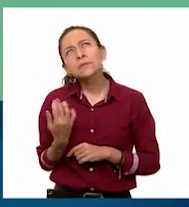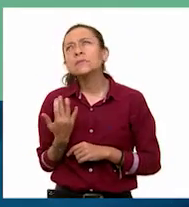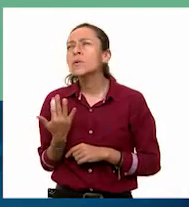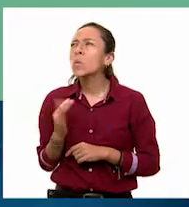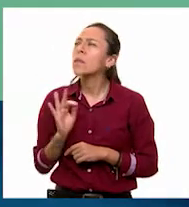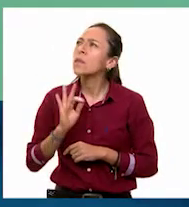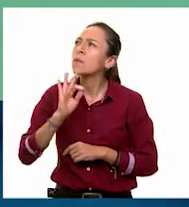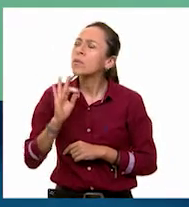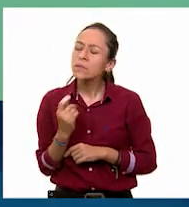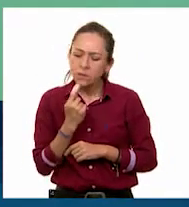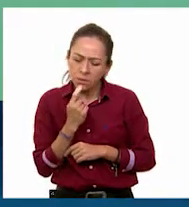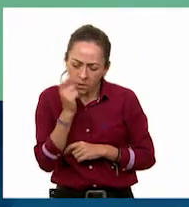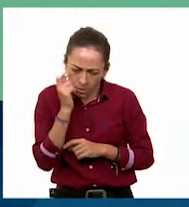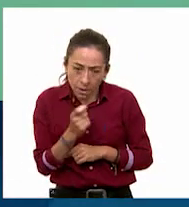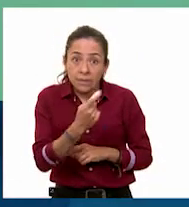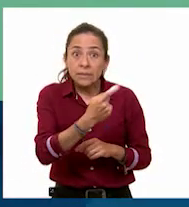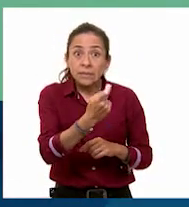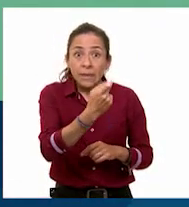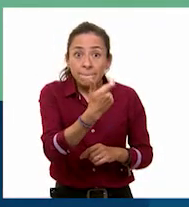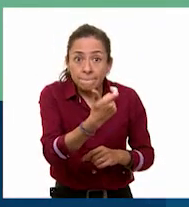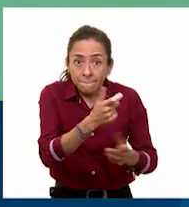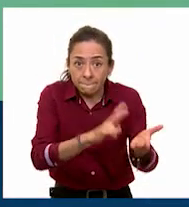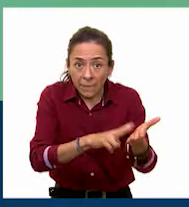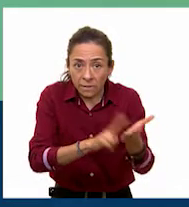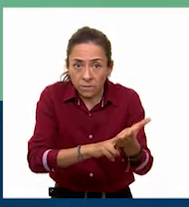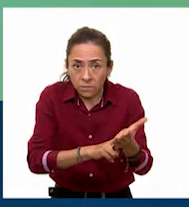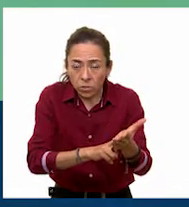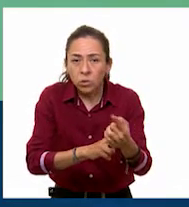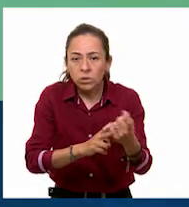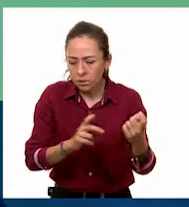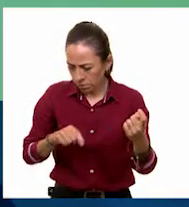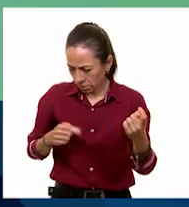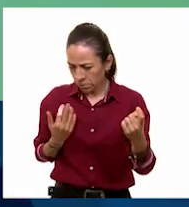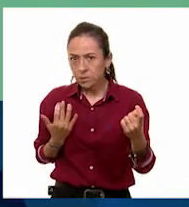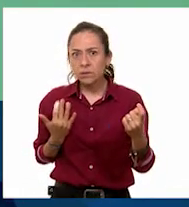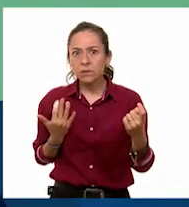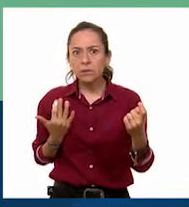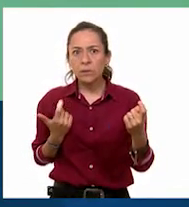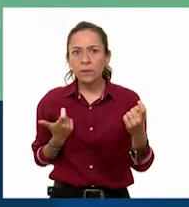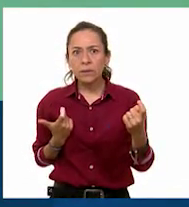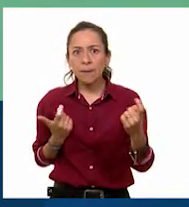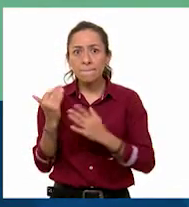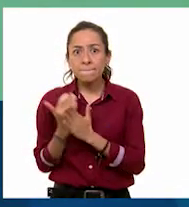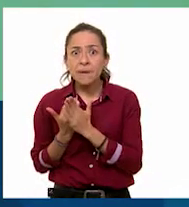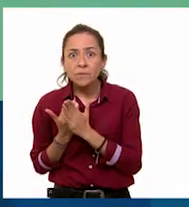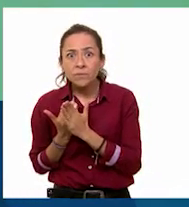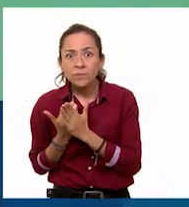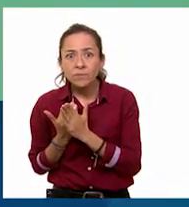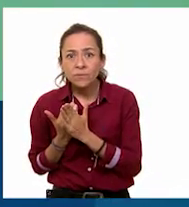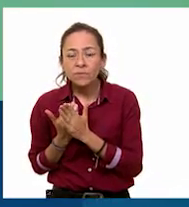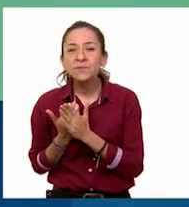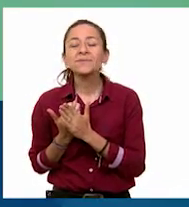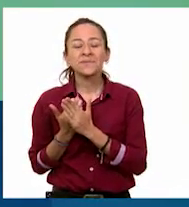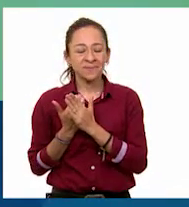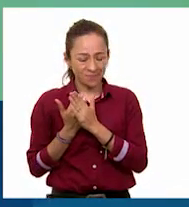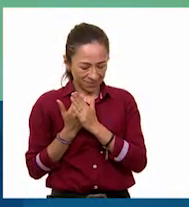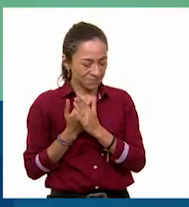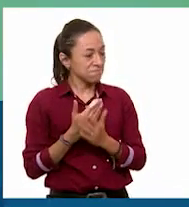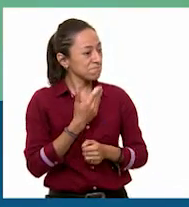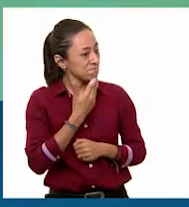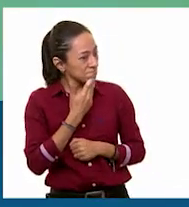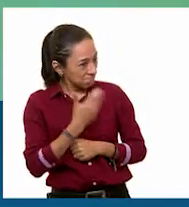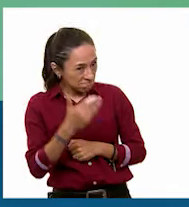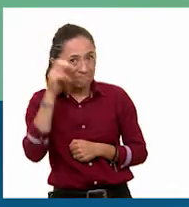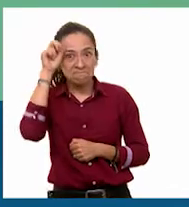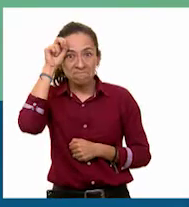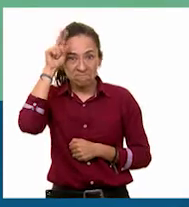que por cada 100 pesos descuentan 50 pesos. Muy bien, Raulito. Vamos con